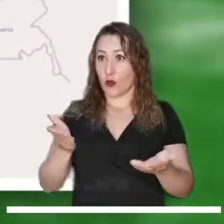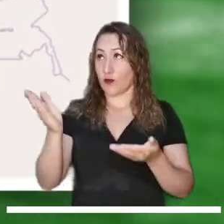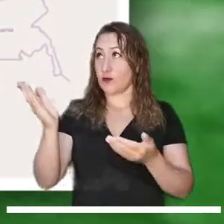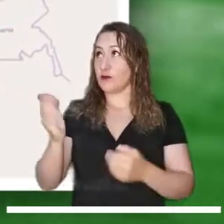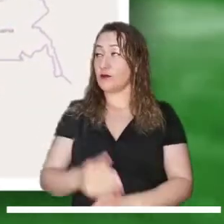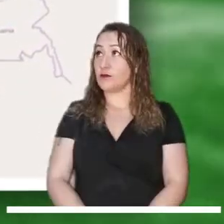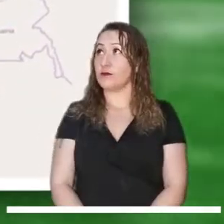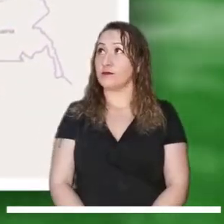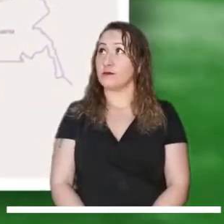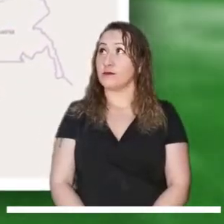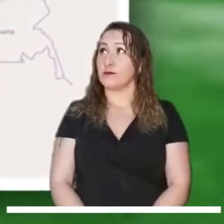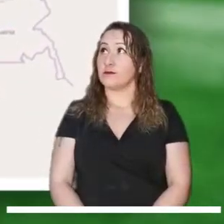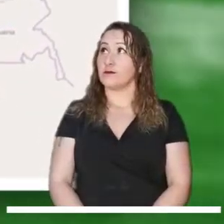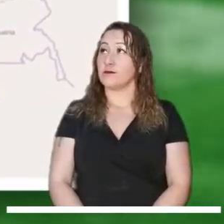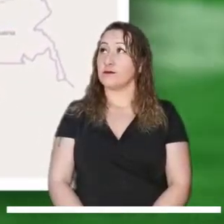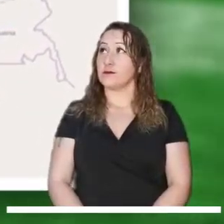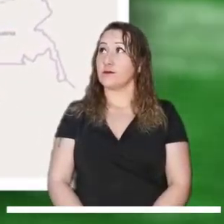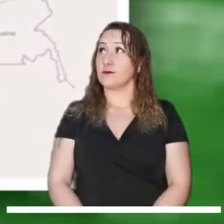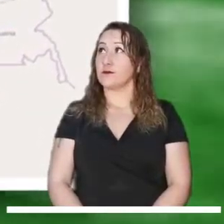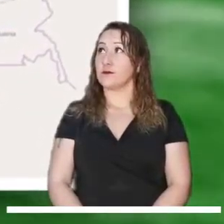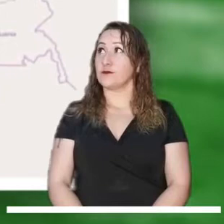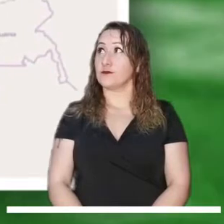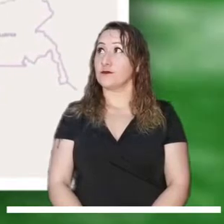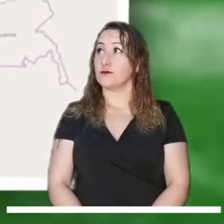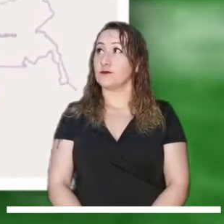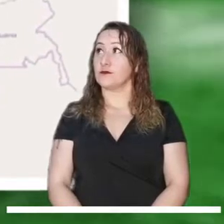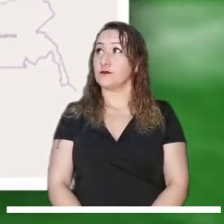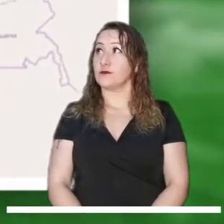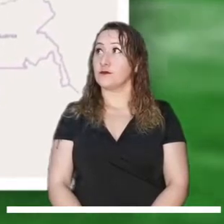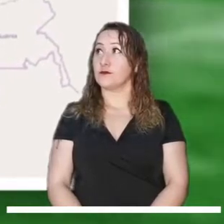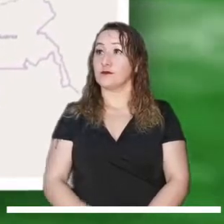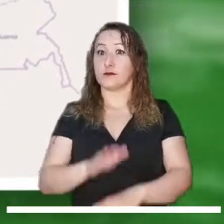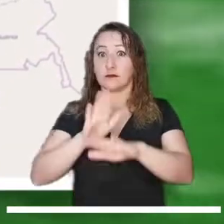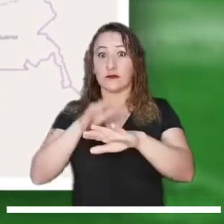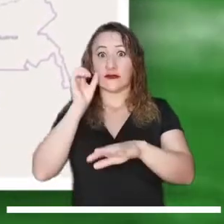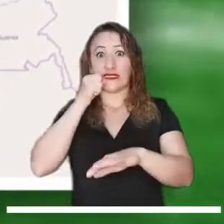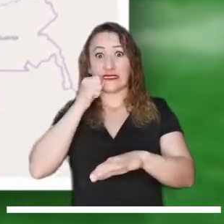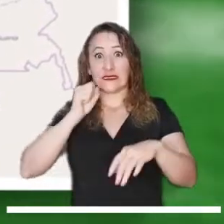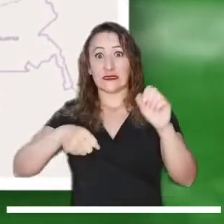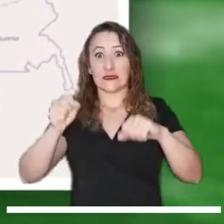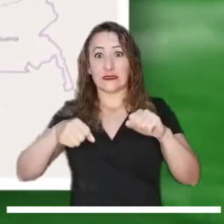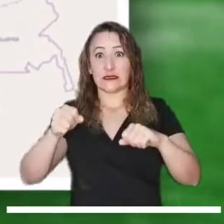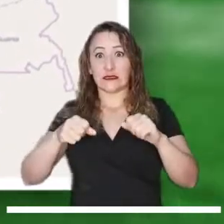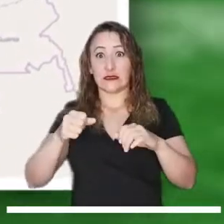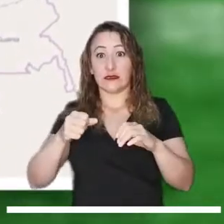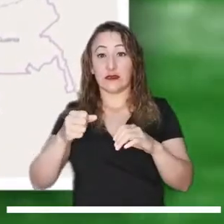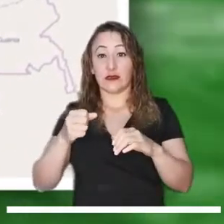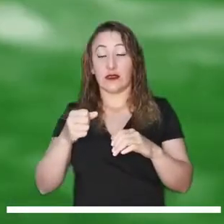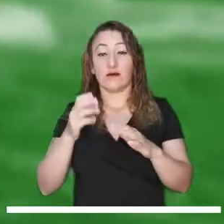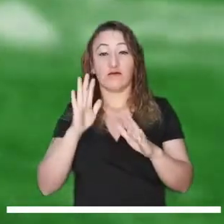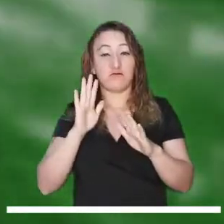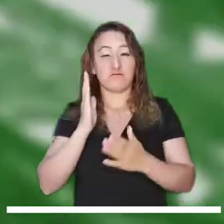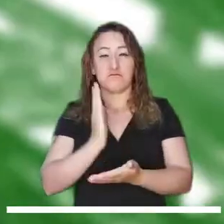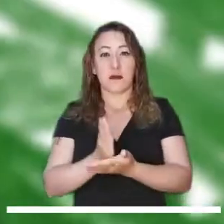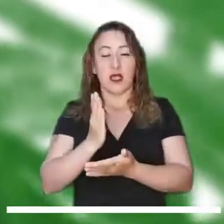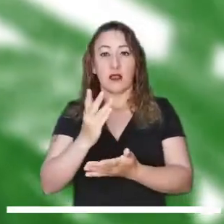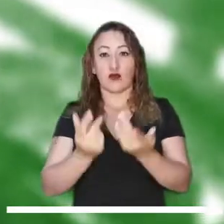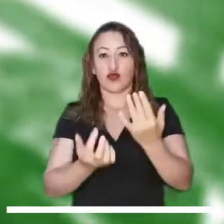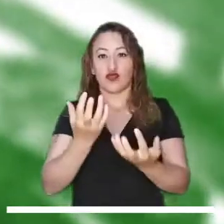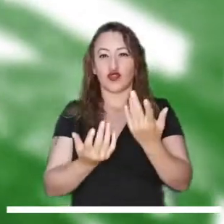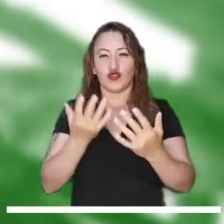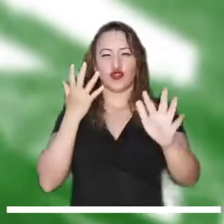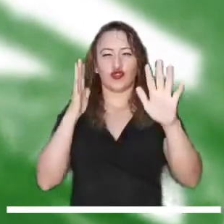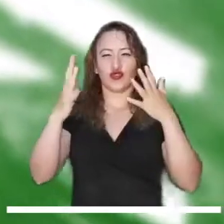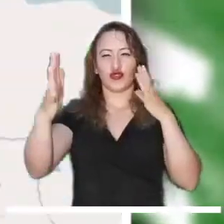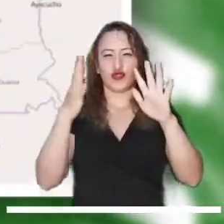desbordamiento de la quebrada amarilla y creciente súbita en el río Negro a la altura del municipio de Pacho, Cundinamarca. Alerta naranja por